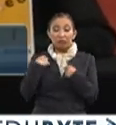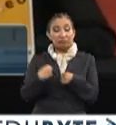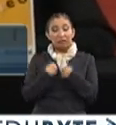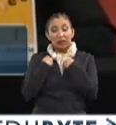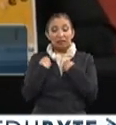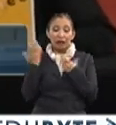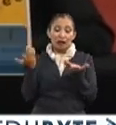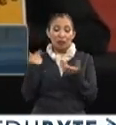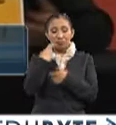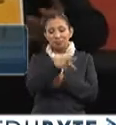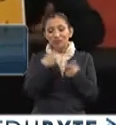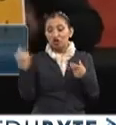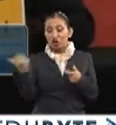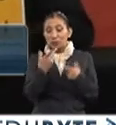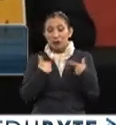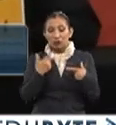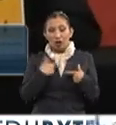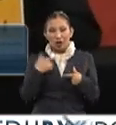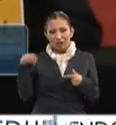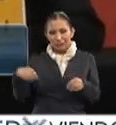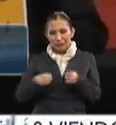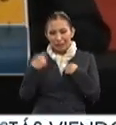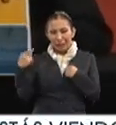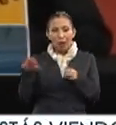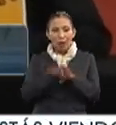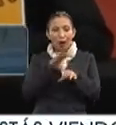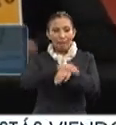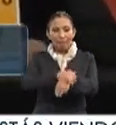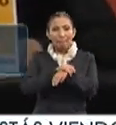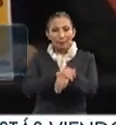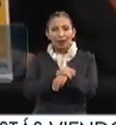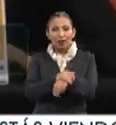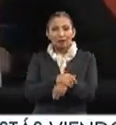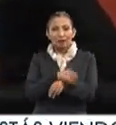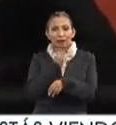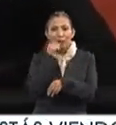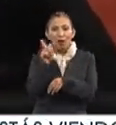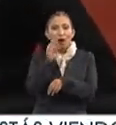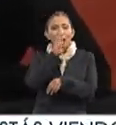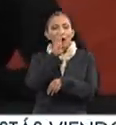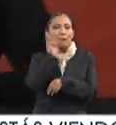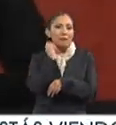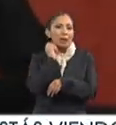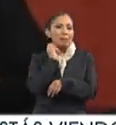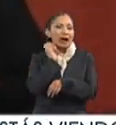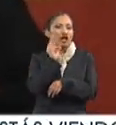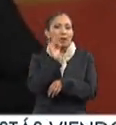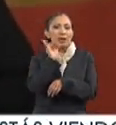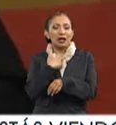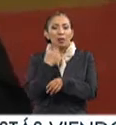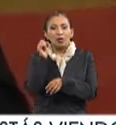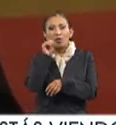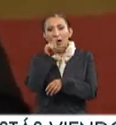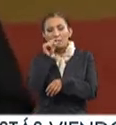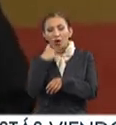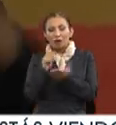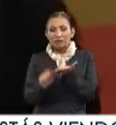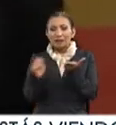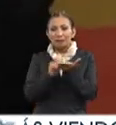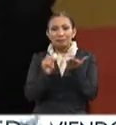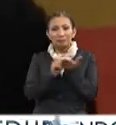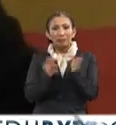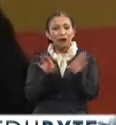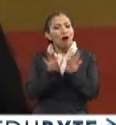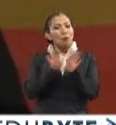vida, en la biografía personal de estos dos grandes amigos, que eran como, es que decirlo, como Batman y Robin, ¿no?, tapatíos así de la literatura nacional,